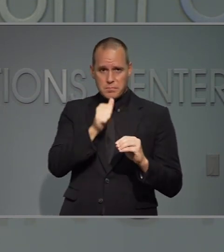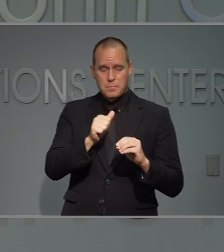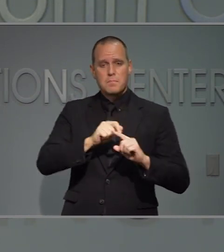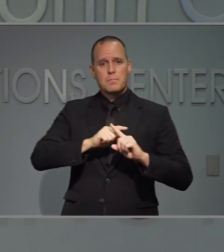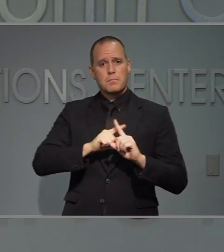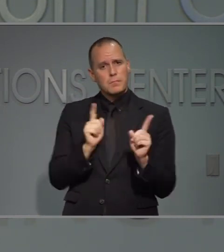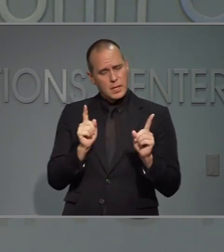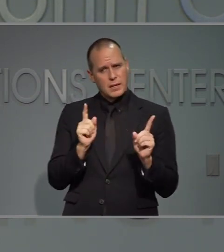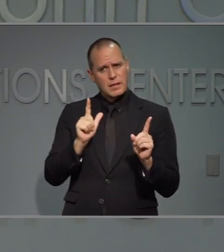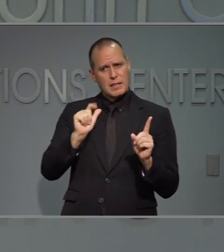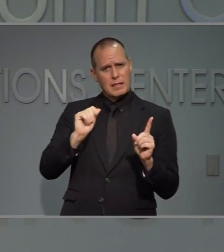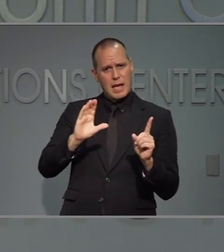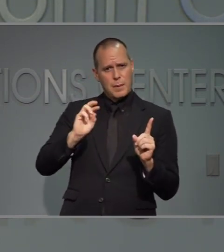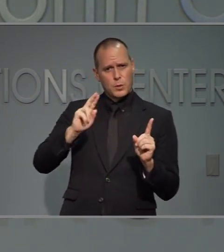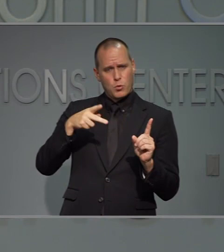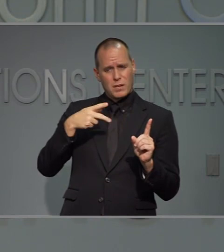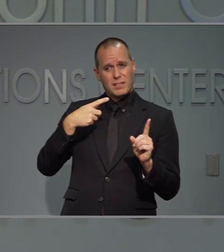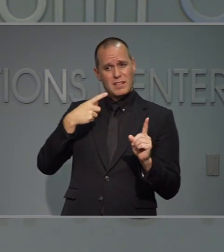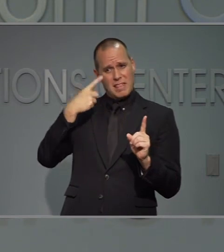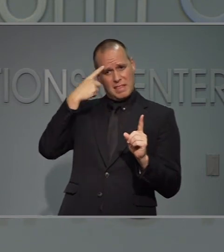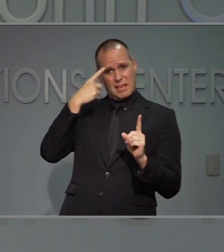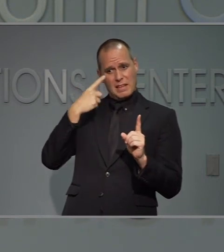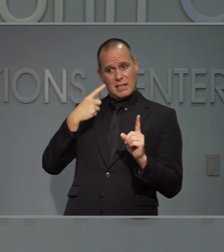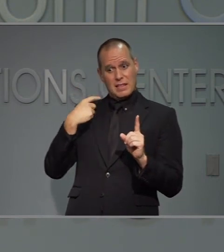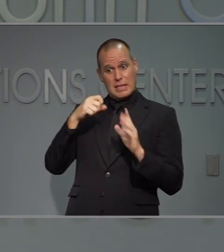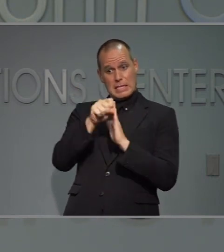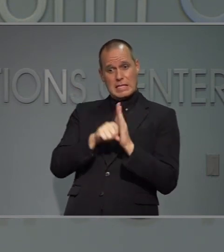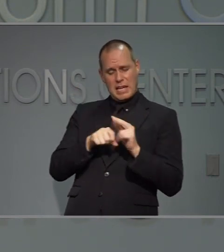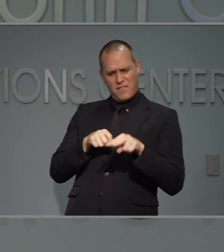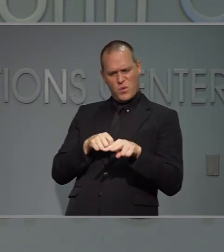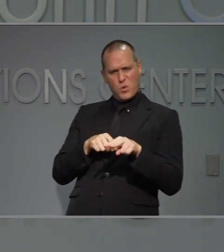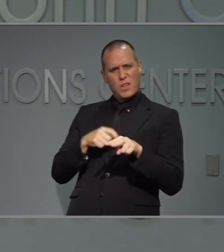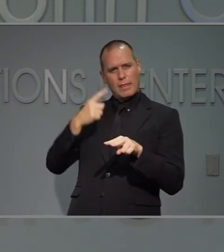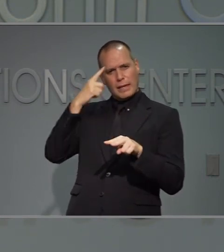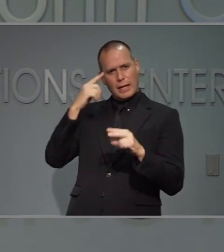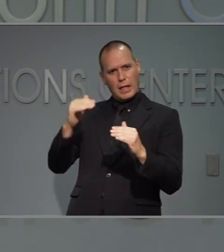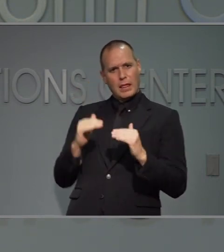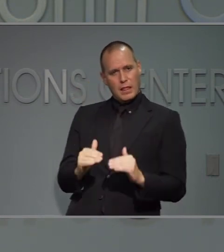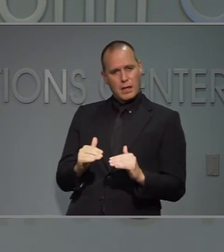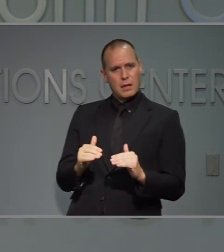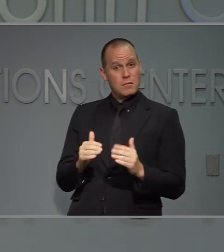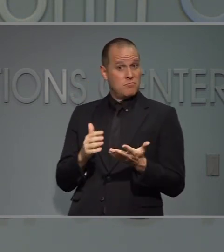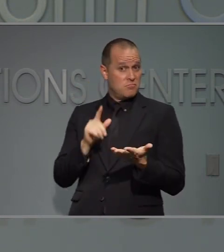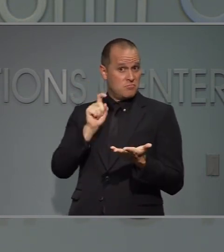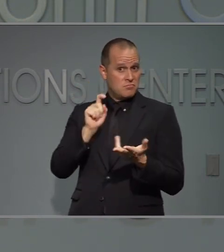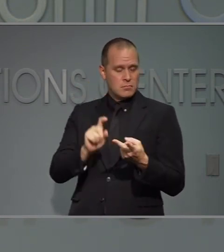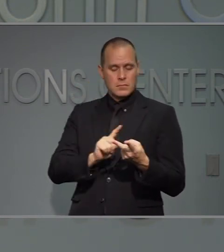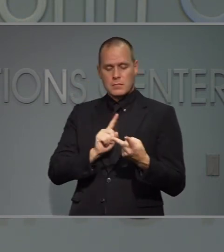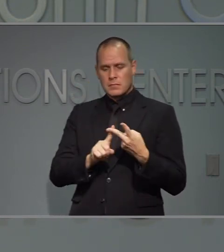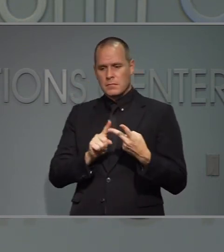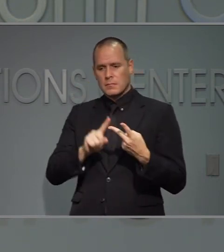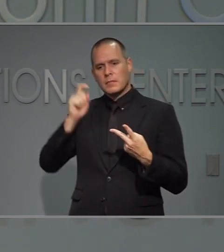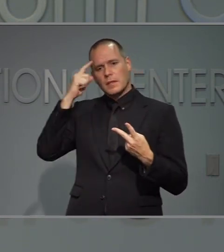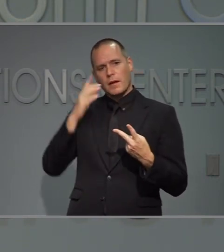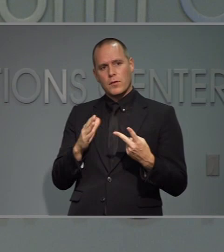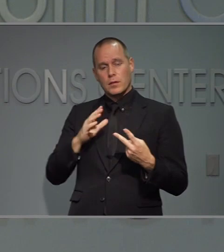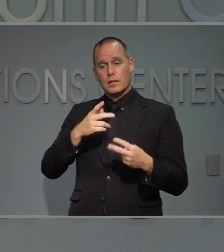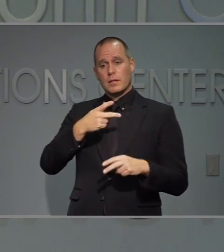Sin embargo afectó la credibilidad de la cor en el estado. Y la pregunta para usted el gobernador.